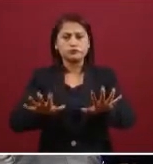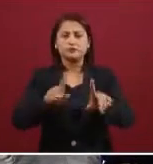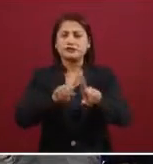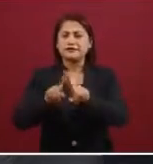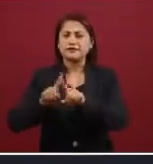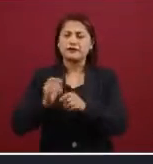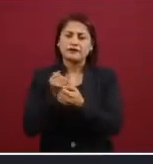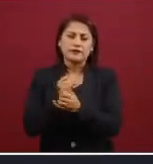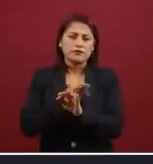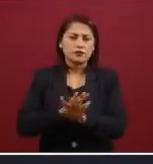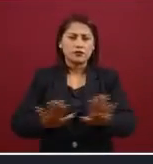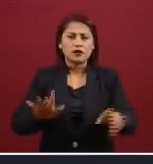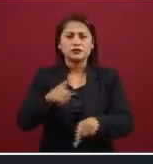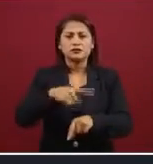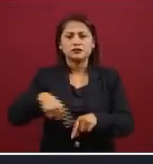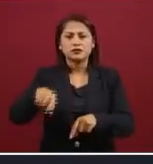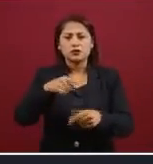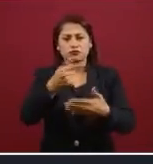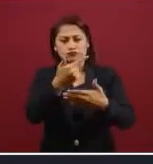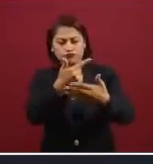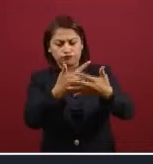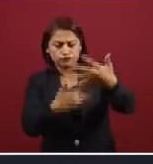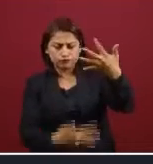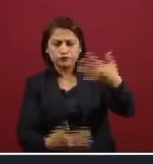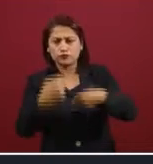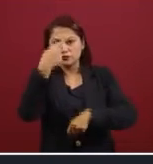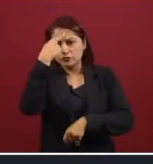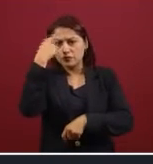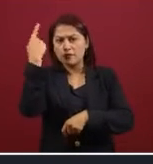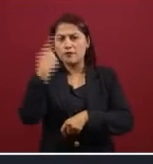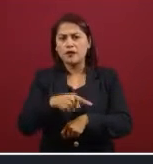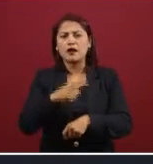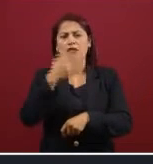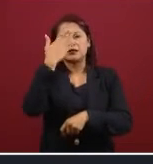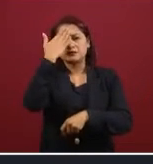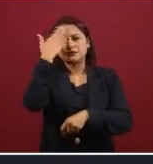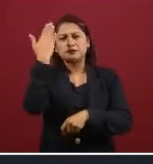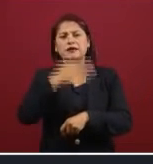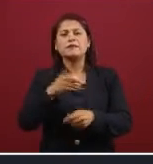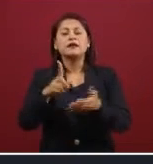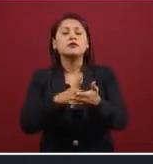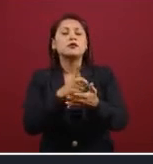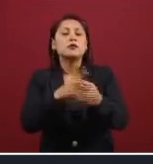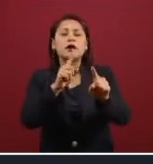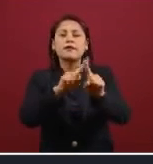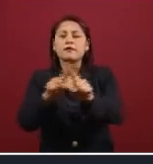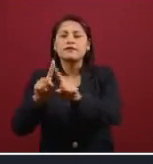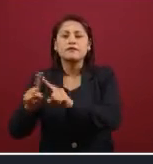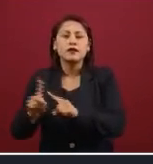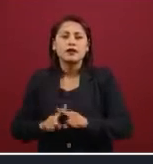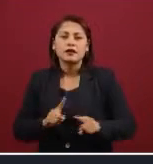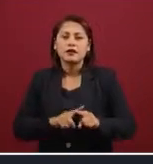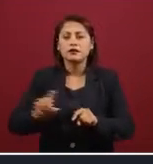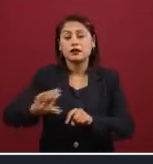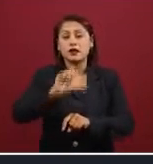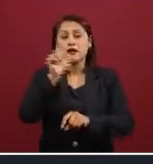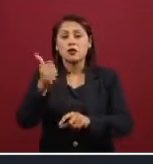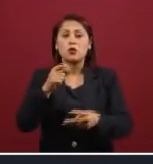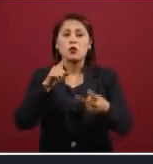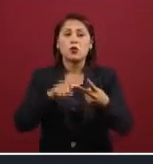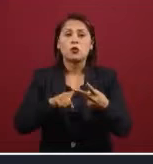para tomar conciencia sobre el uso de sustancias psicoactivas, pero también elementos de recreativos y de